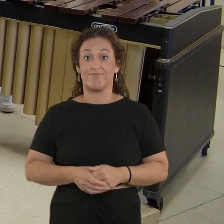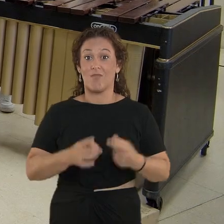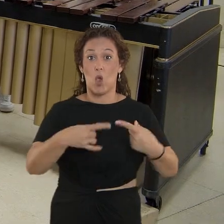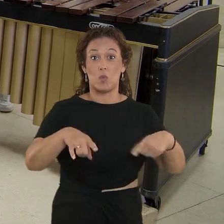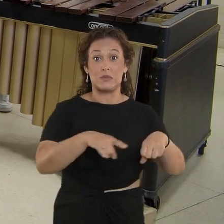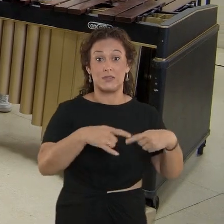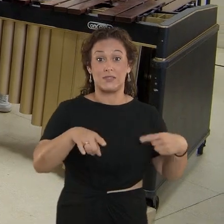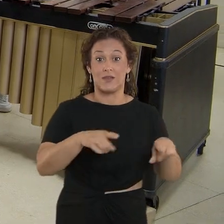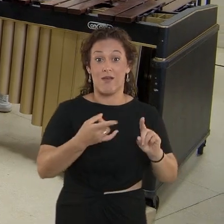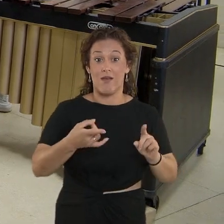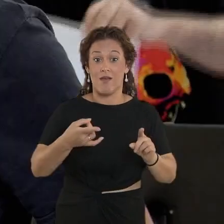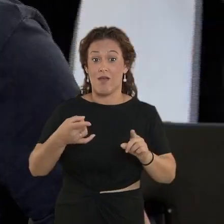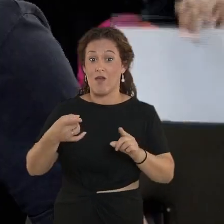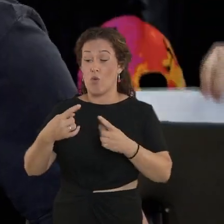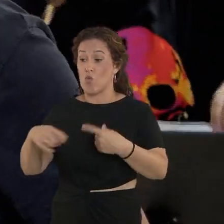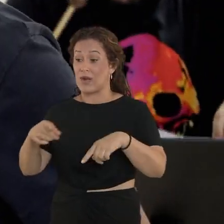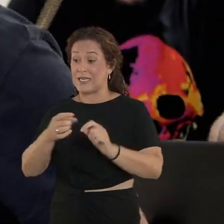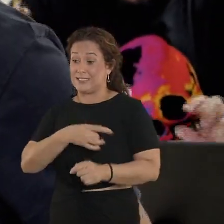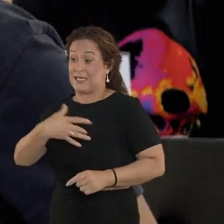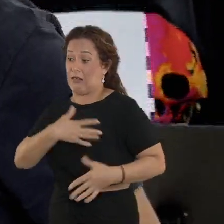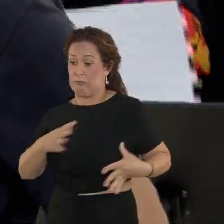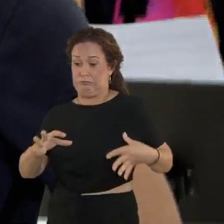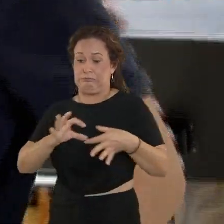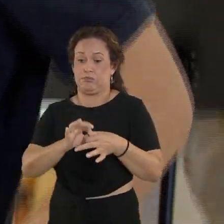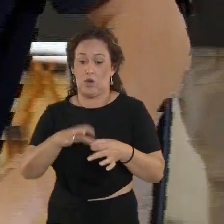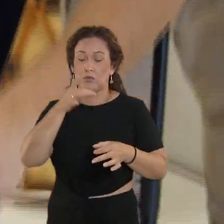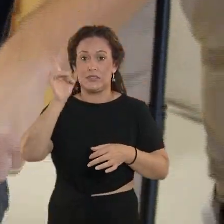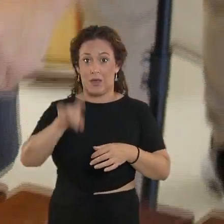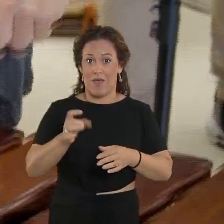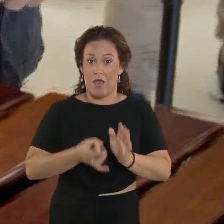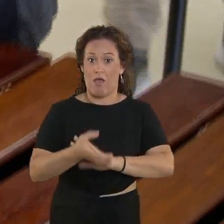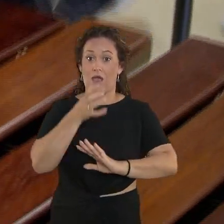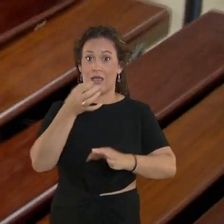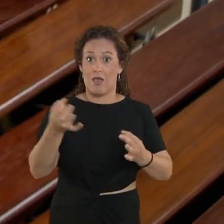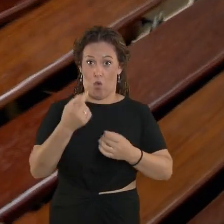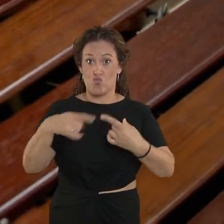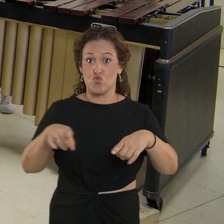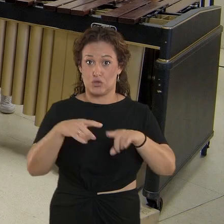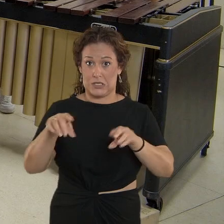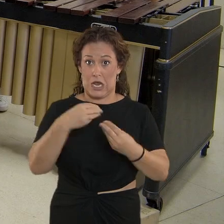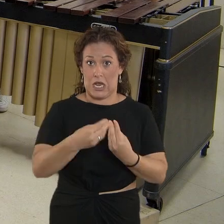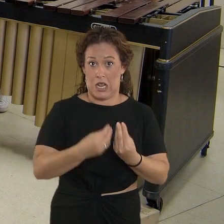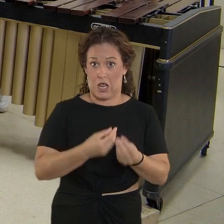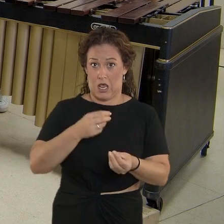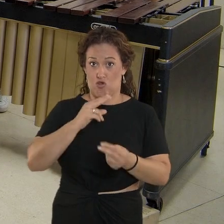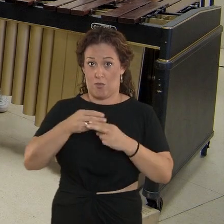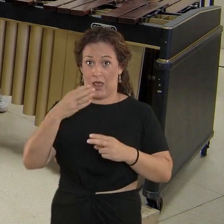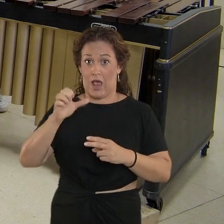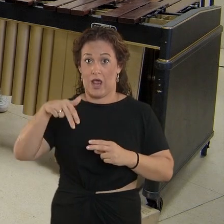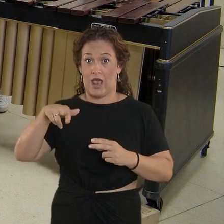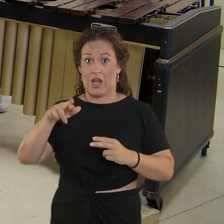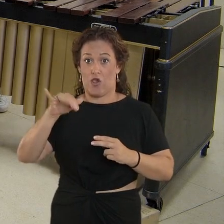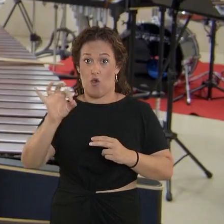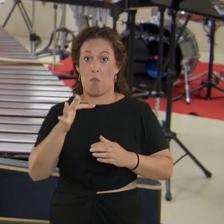Música que tiene que ver con la música irlandesa y que viene de música canaria, como es el canario. Música española, música de